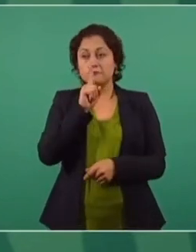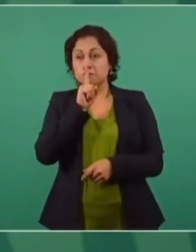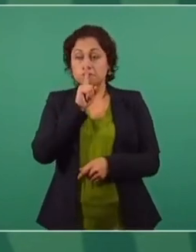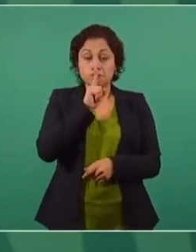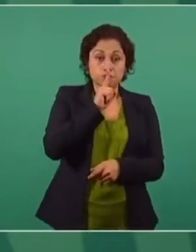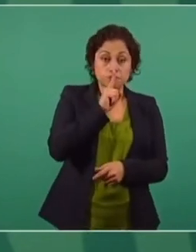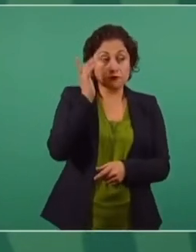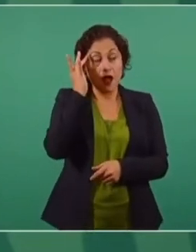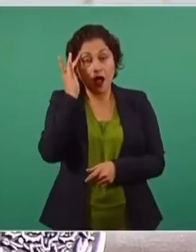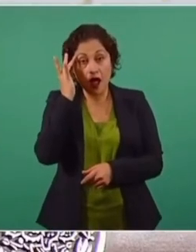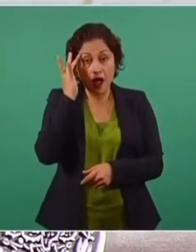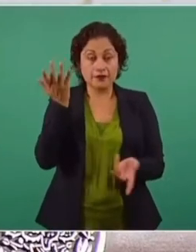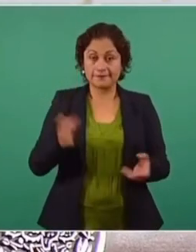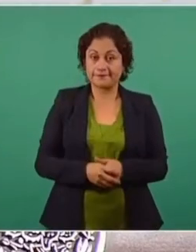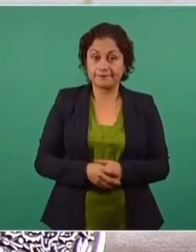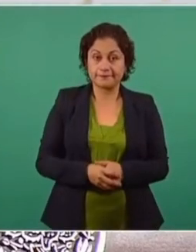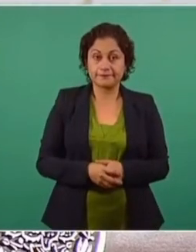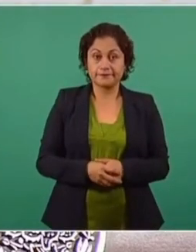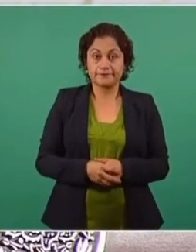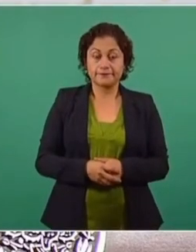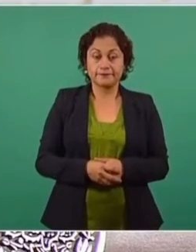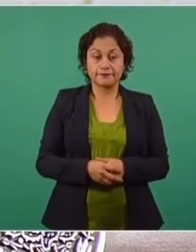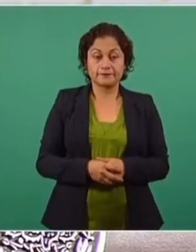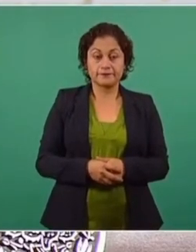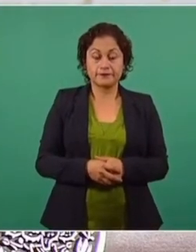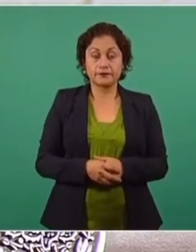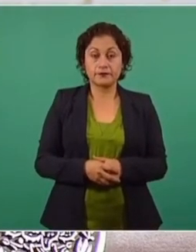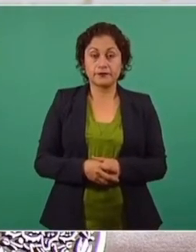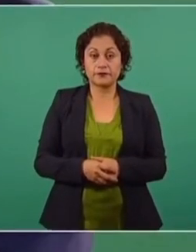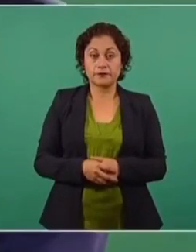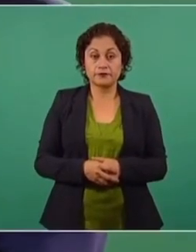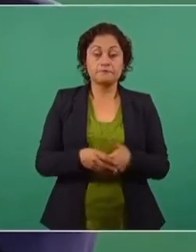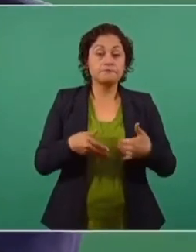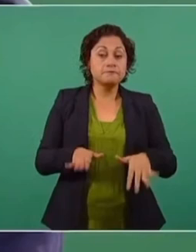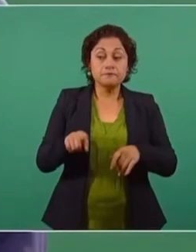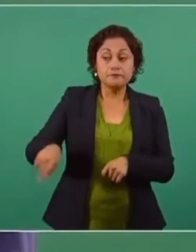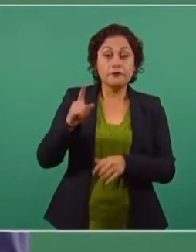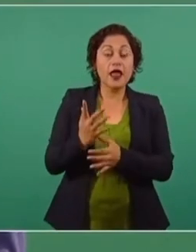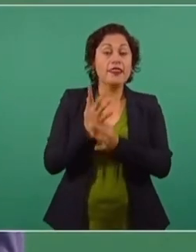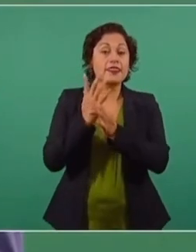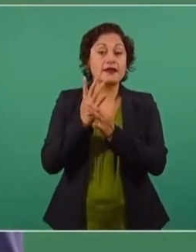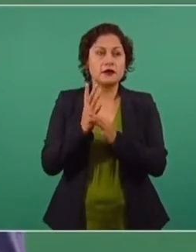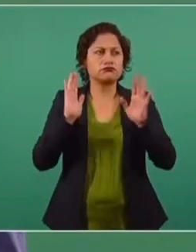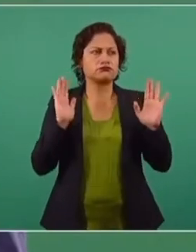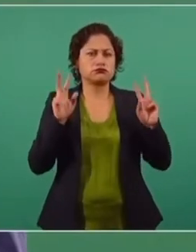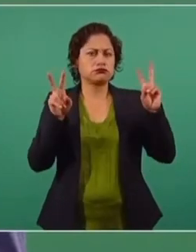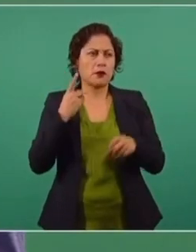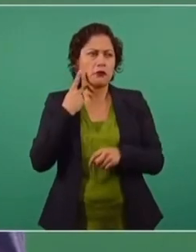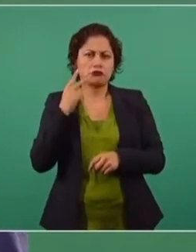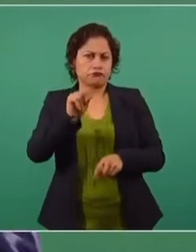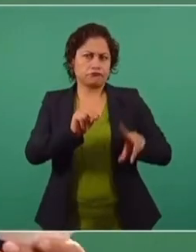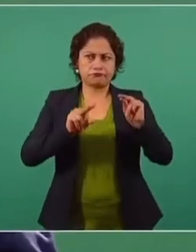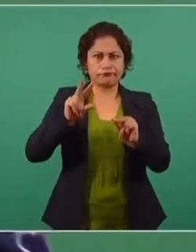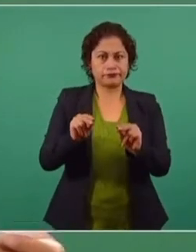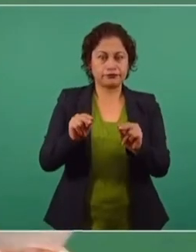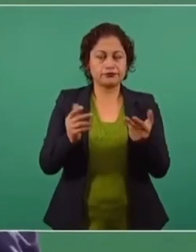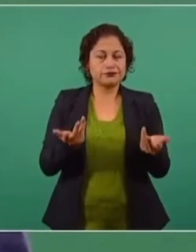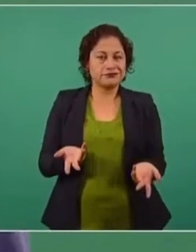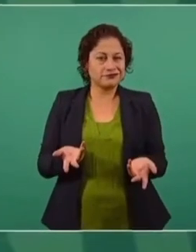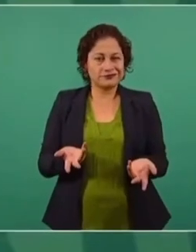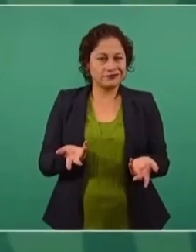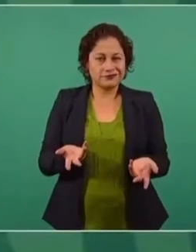y alegan de que no están ellos haciendo política cuando es